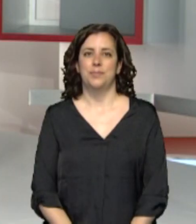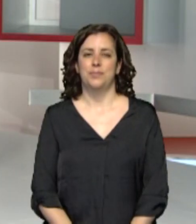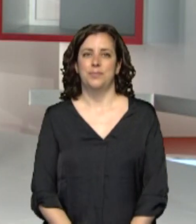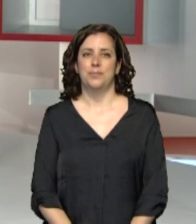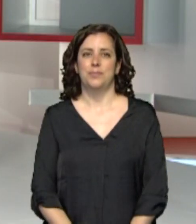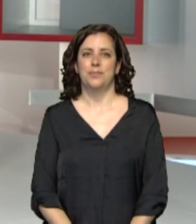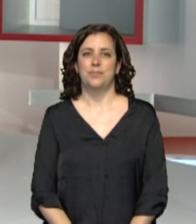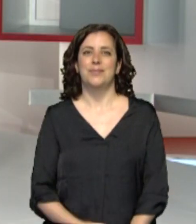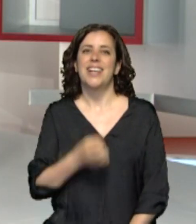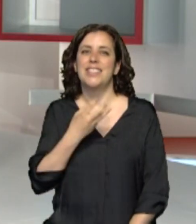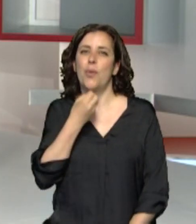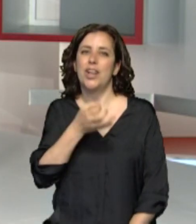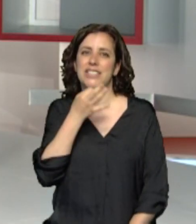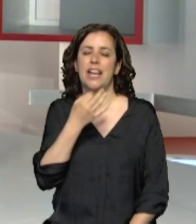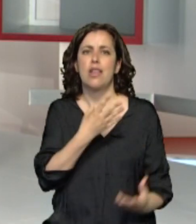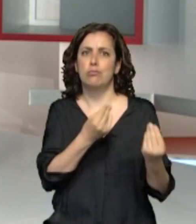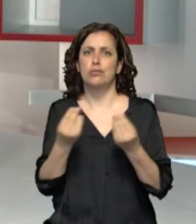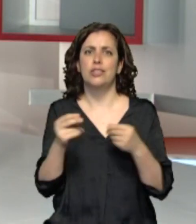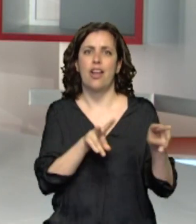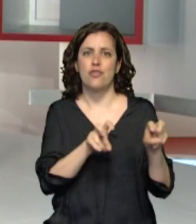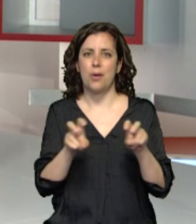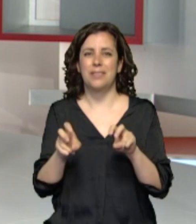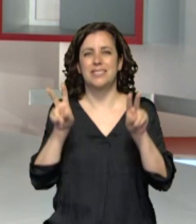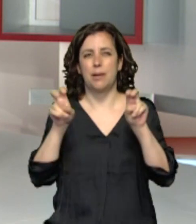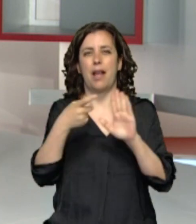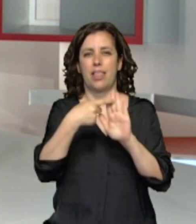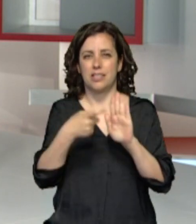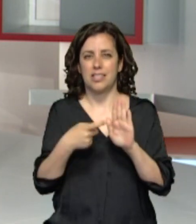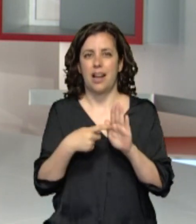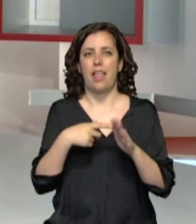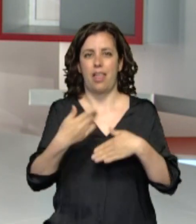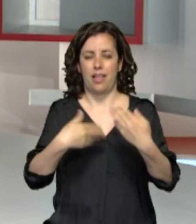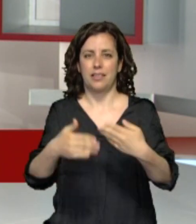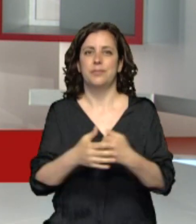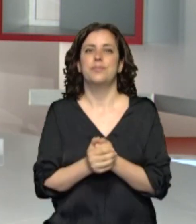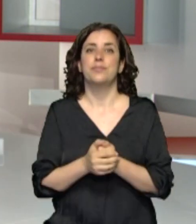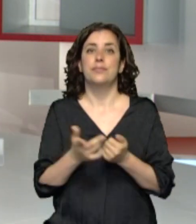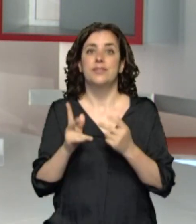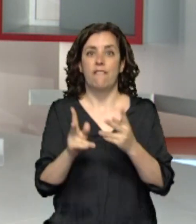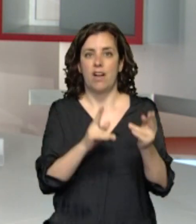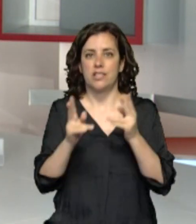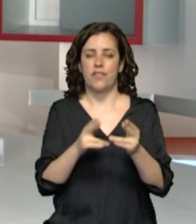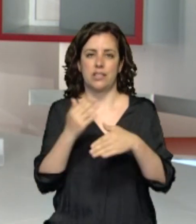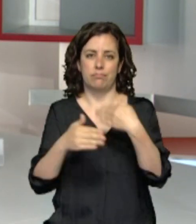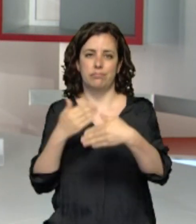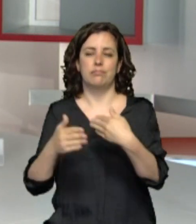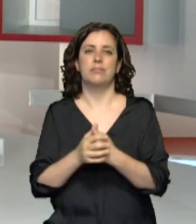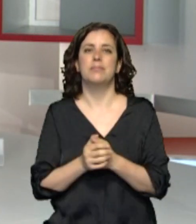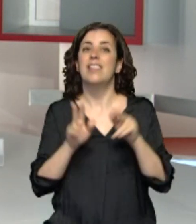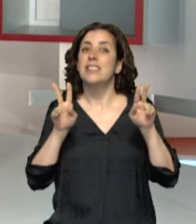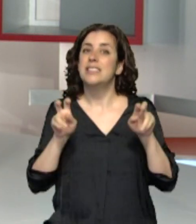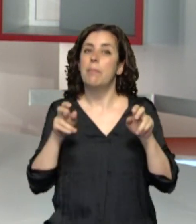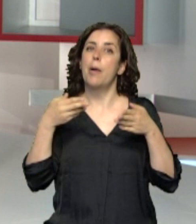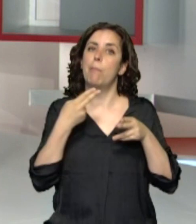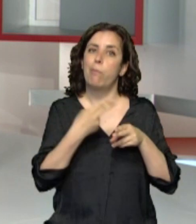¿Qué tal? Buenas tardes. Como ven hay muchas novedades en la desescalada. Eso como decimos en cuanto a esas fases. Pero en lo político continúa hoy la